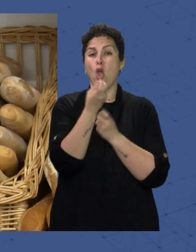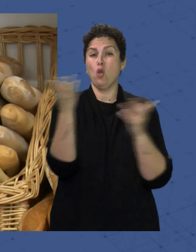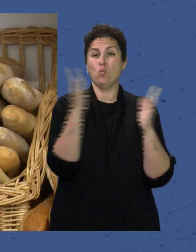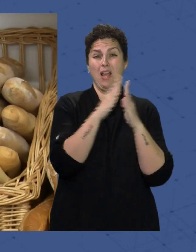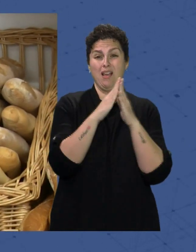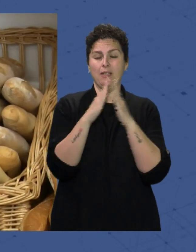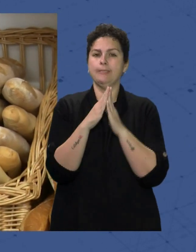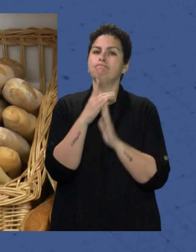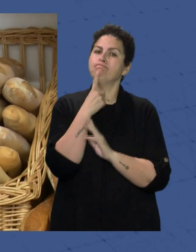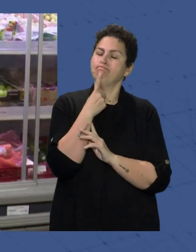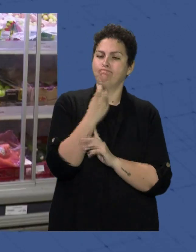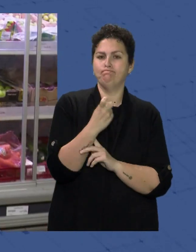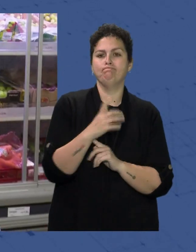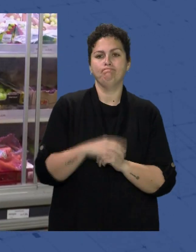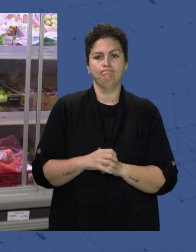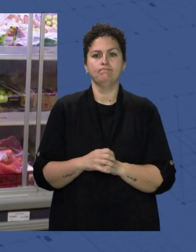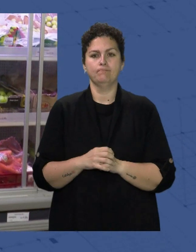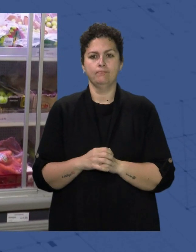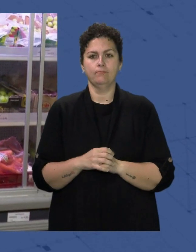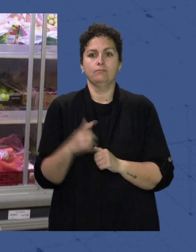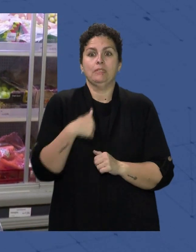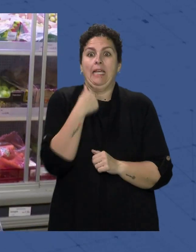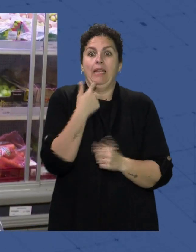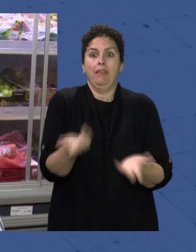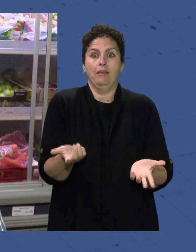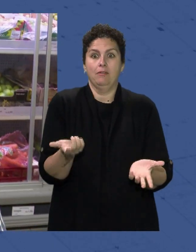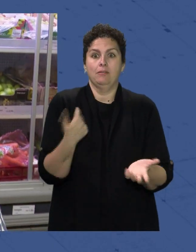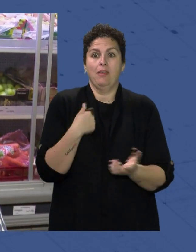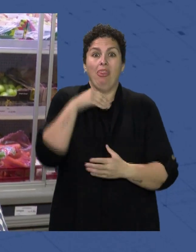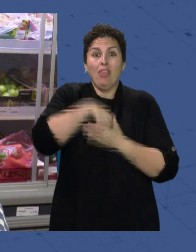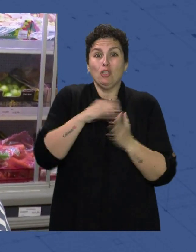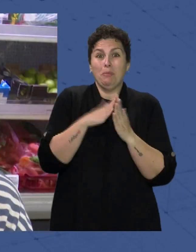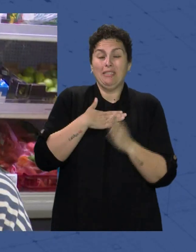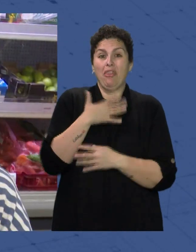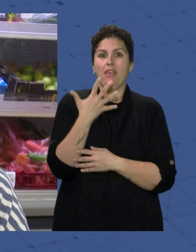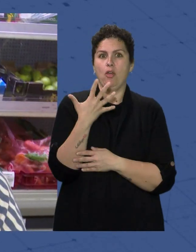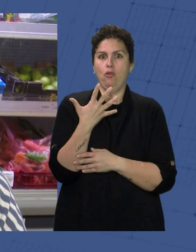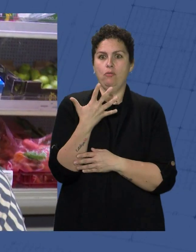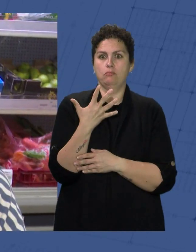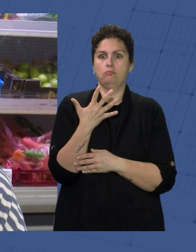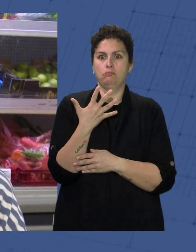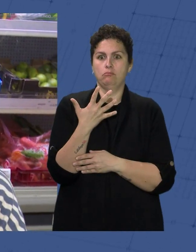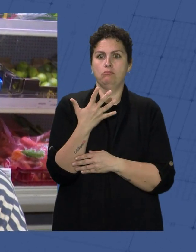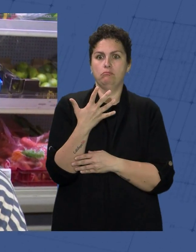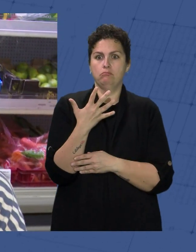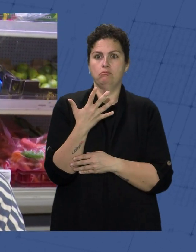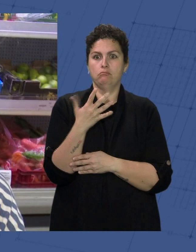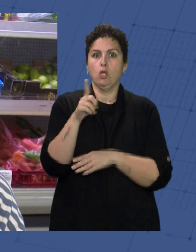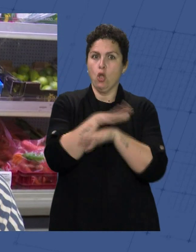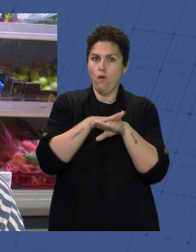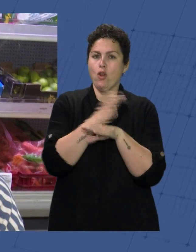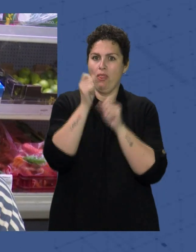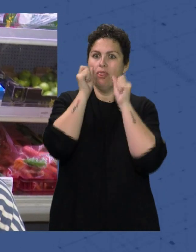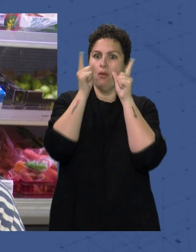Es complicada ¿Qué le voy a decir? Si estamos 5 en la casa Eso se tenía que dar cuenta Al corriendo